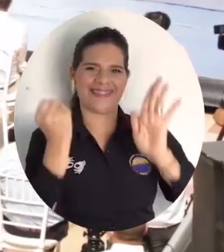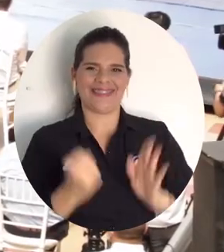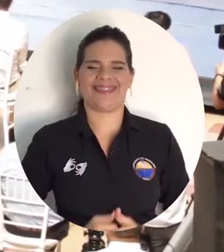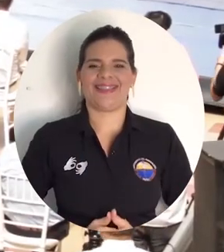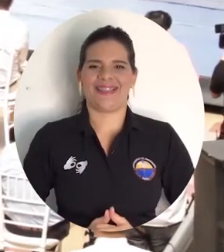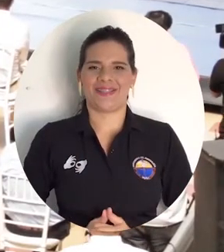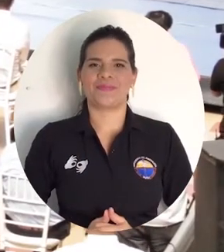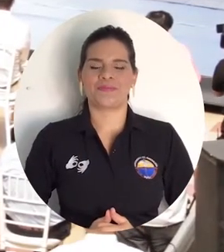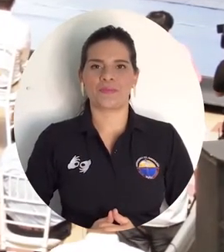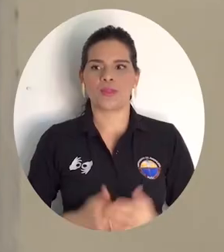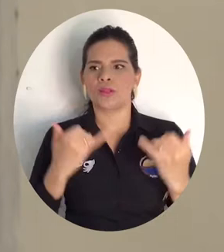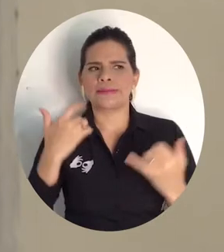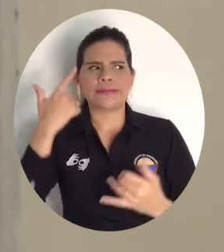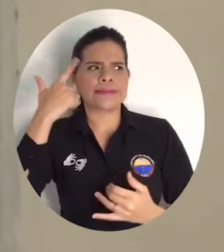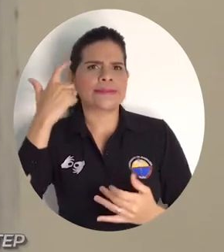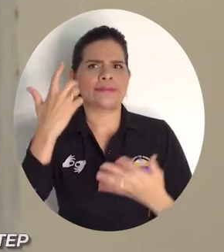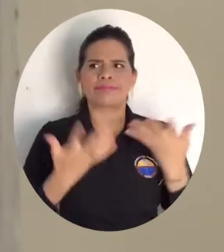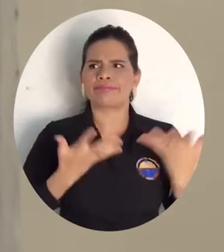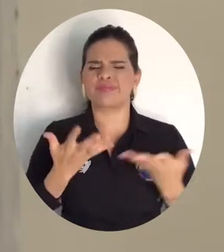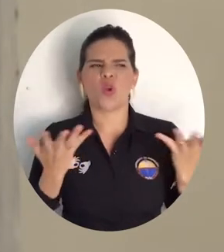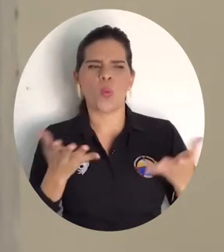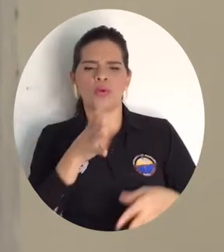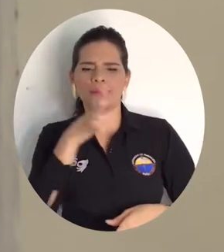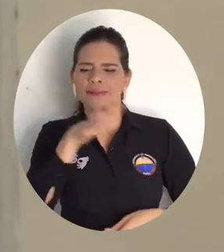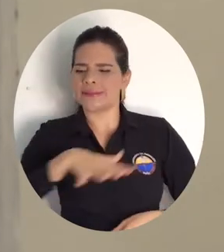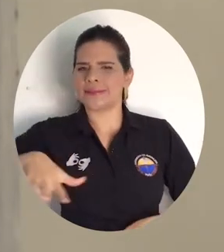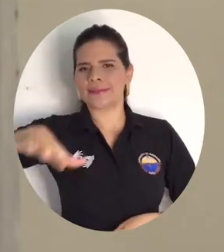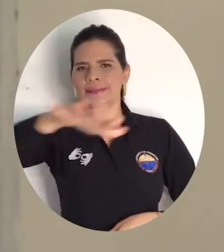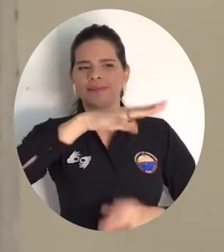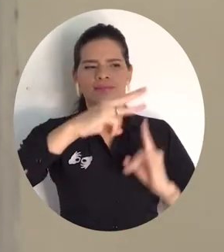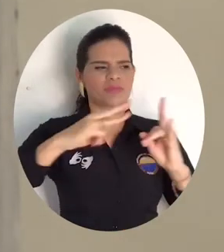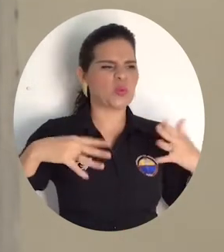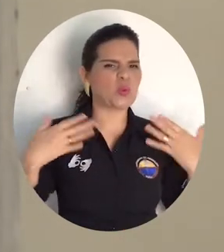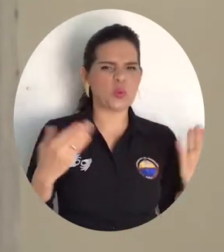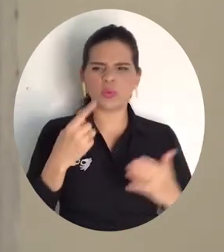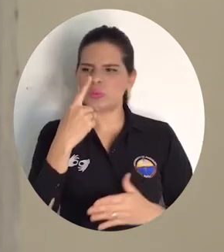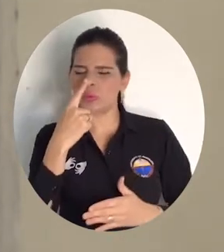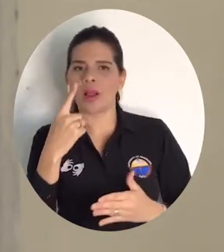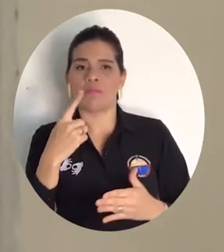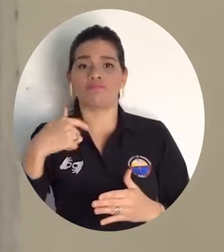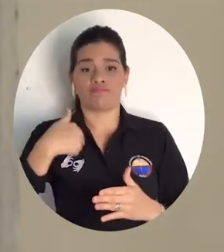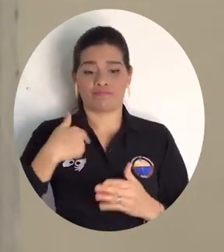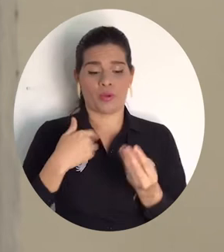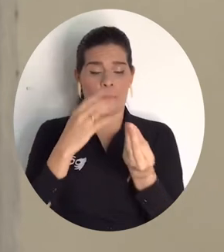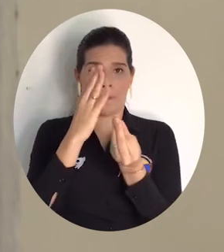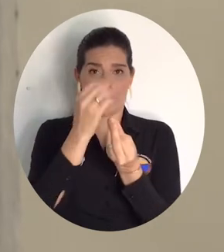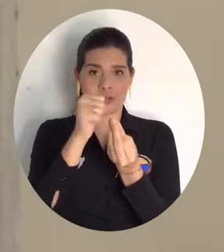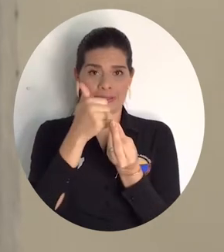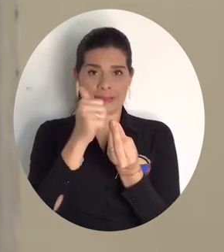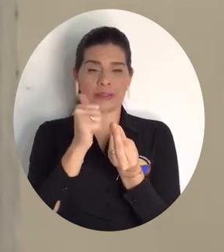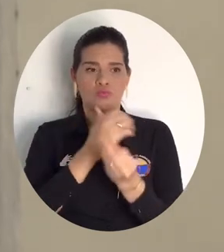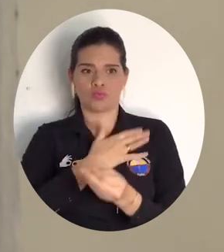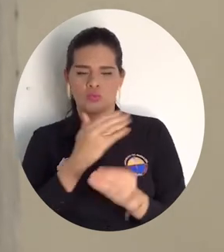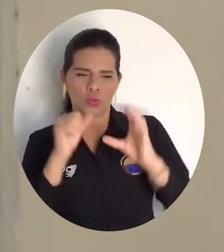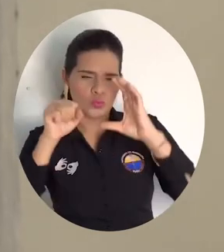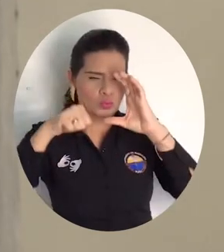la acreditación. Así que estaba ese reto de cómo dar una impresión de que era el campus, que era la universidad, y creo que en última nos apoyamos